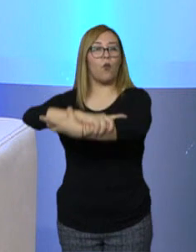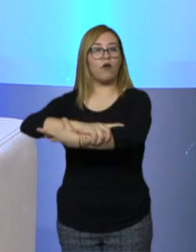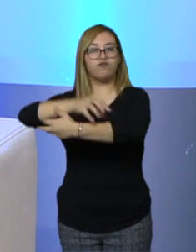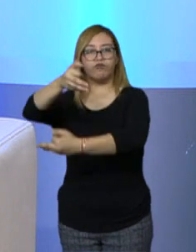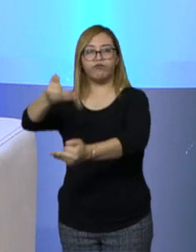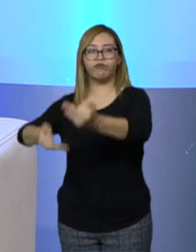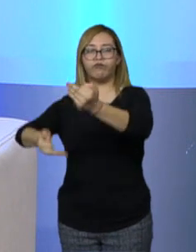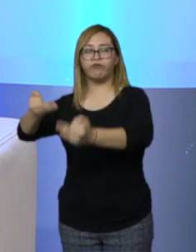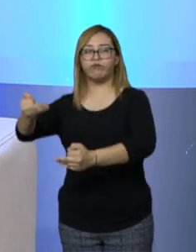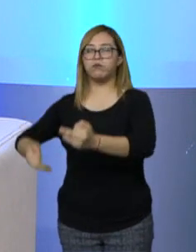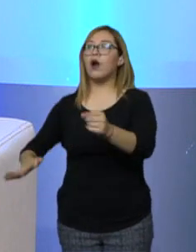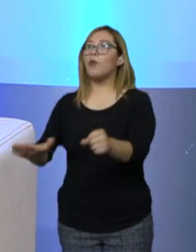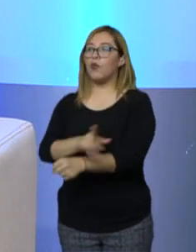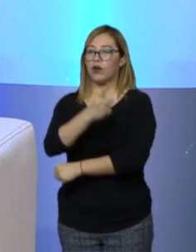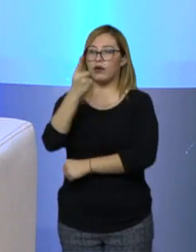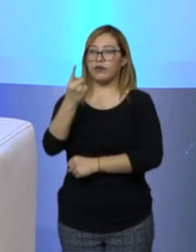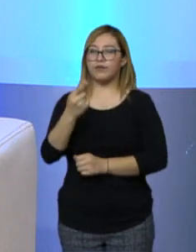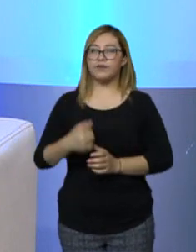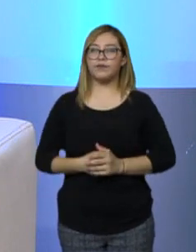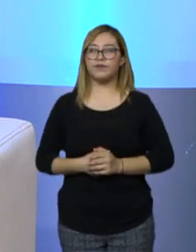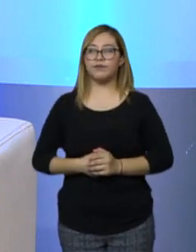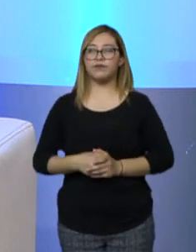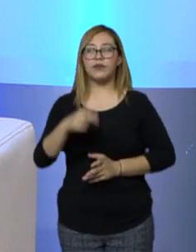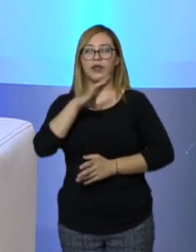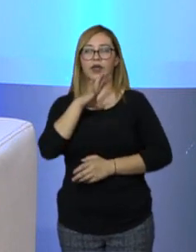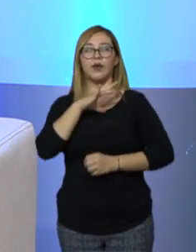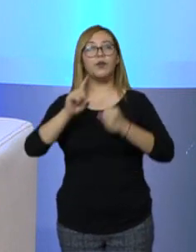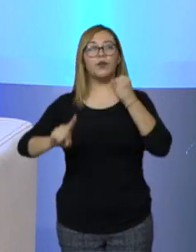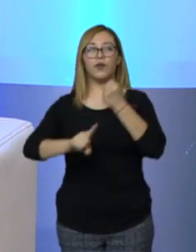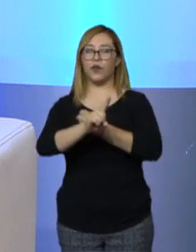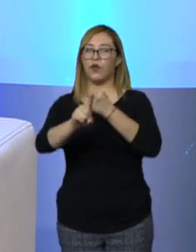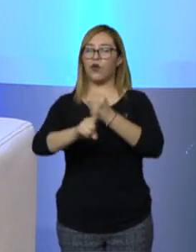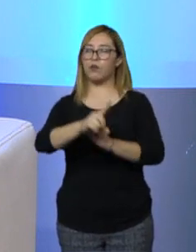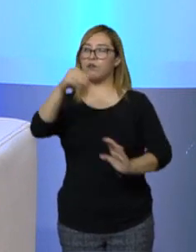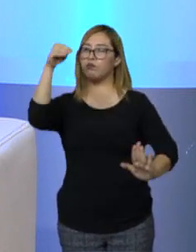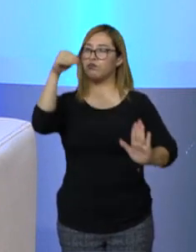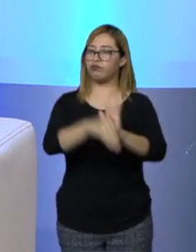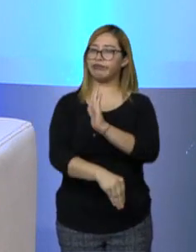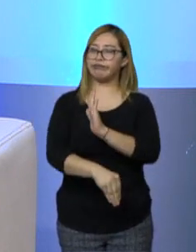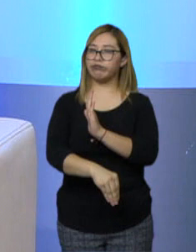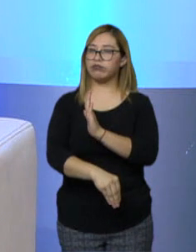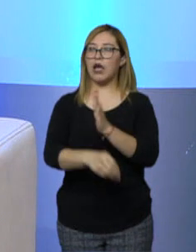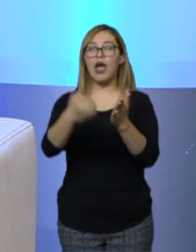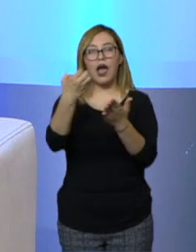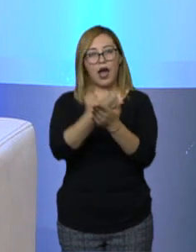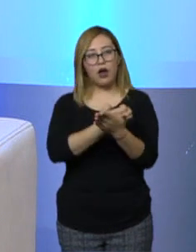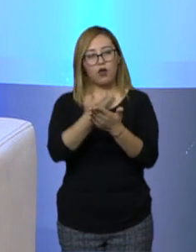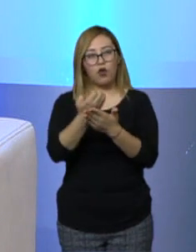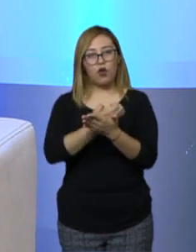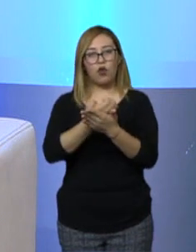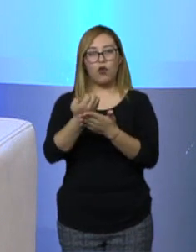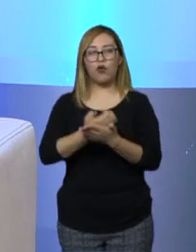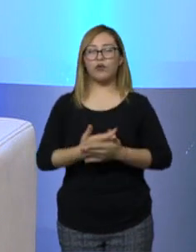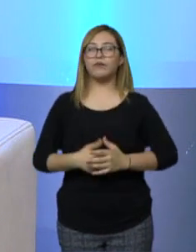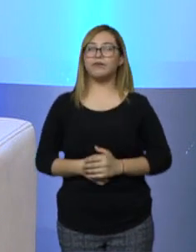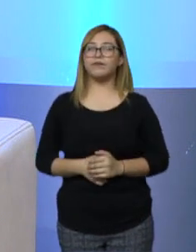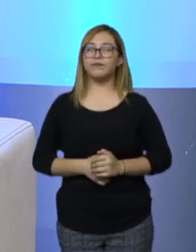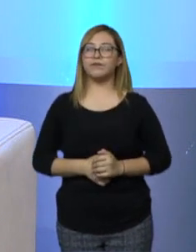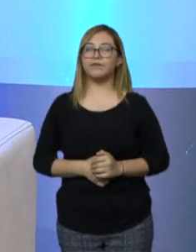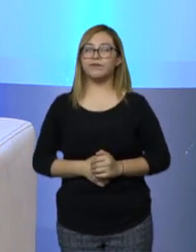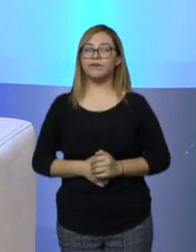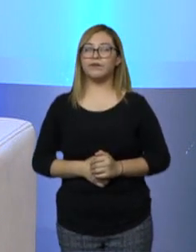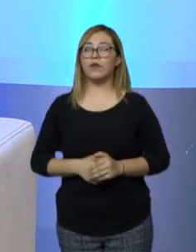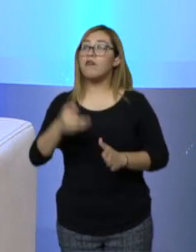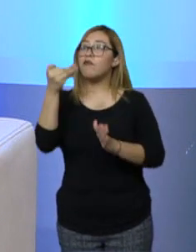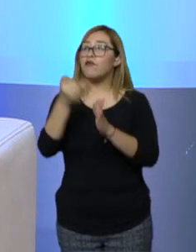porque hay crisis, insisto, económica, no ajustan con